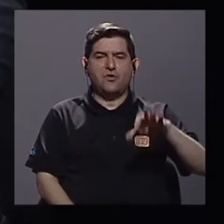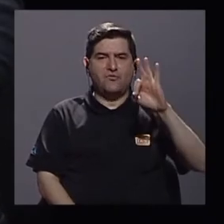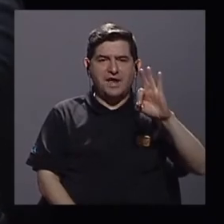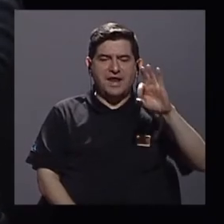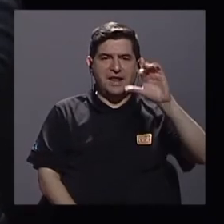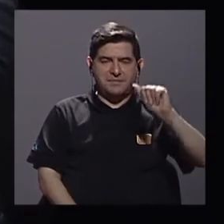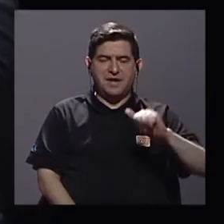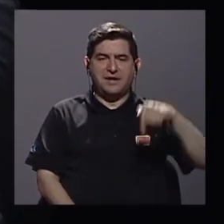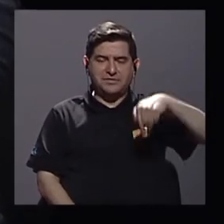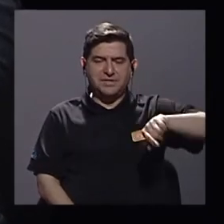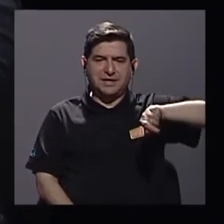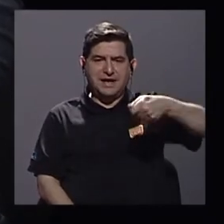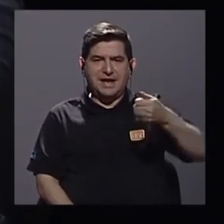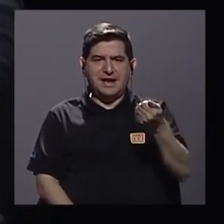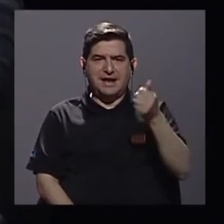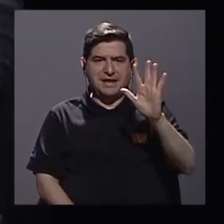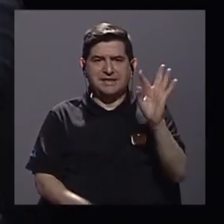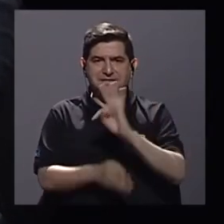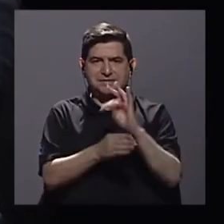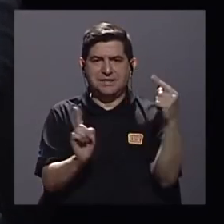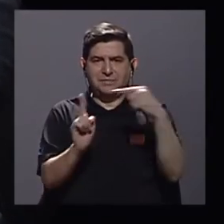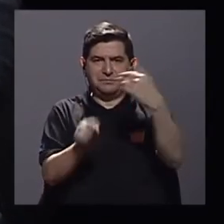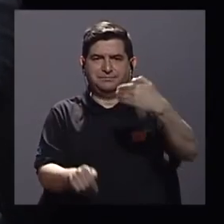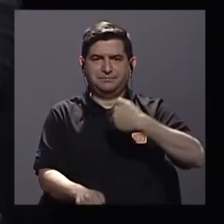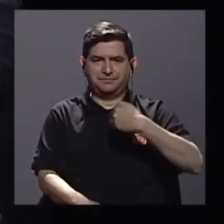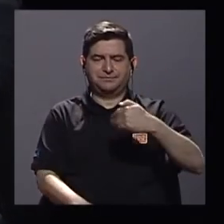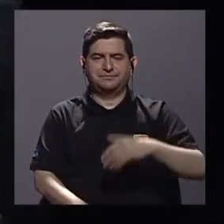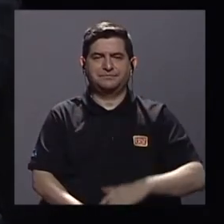acá en el canal 15 donde hacemos televisión consentido.